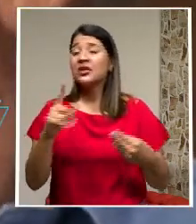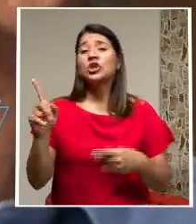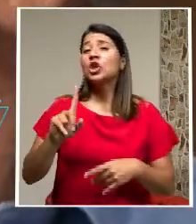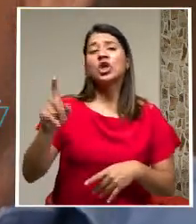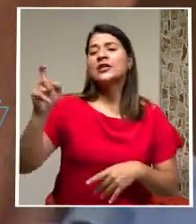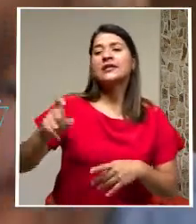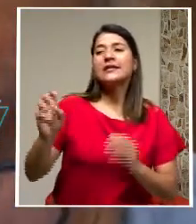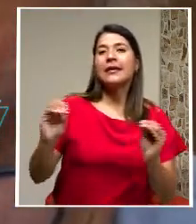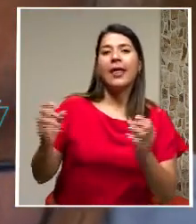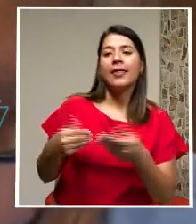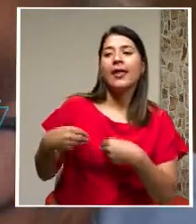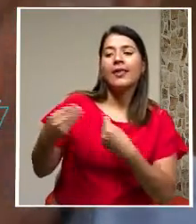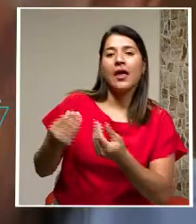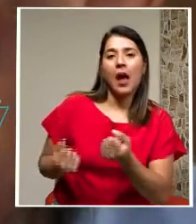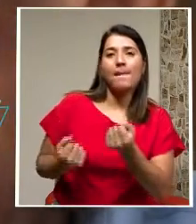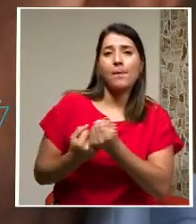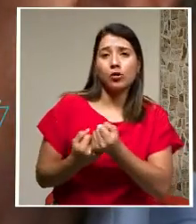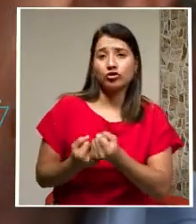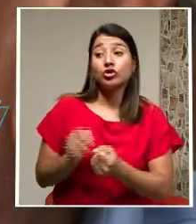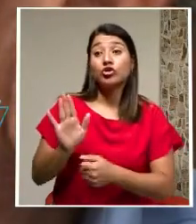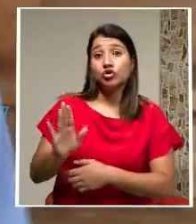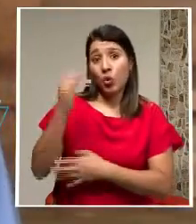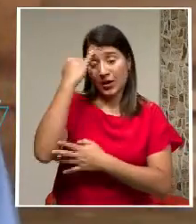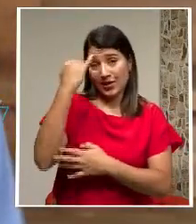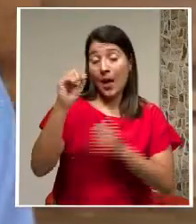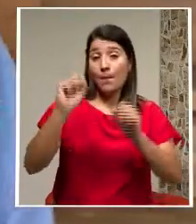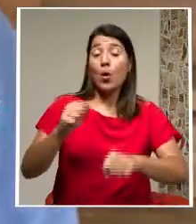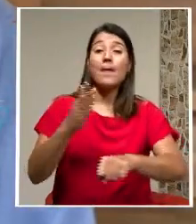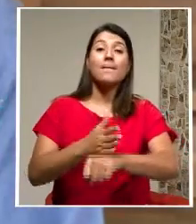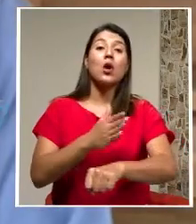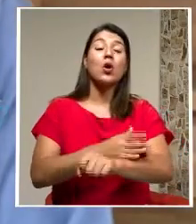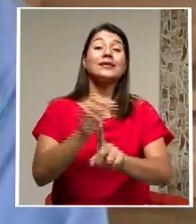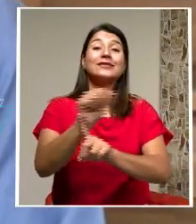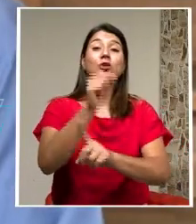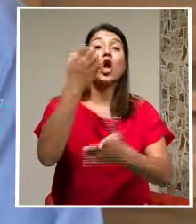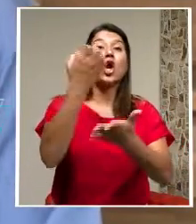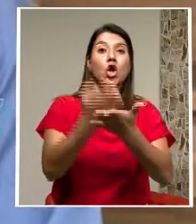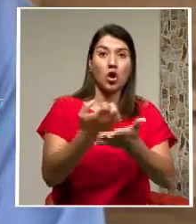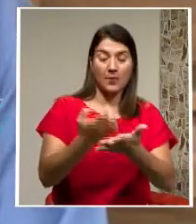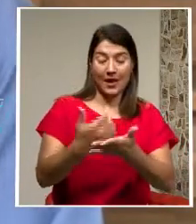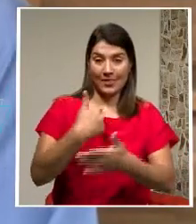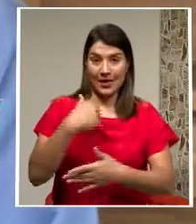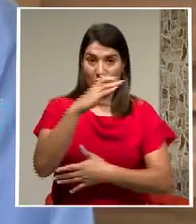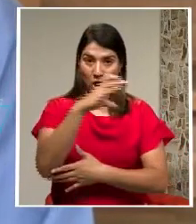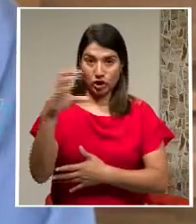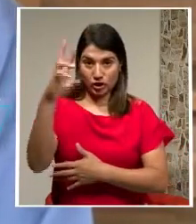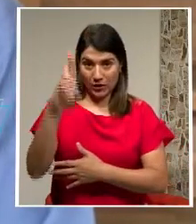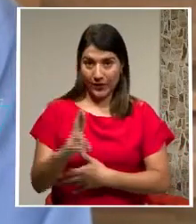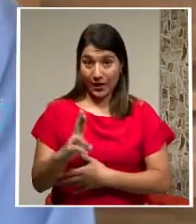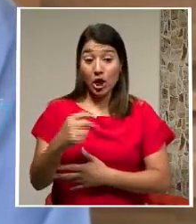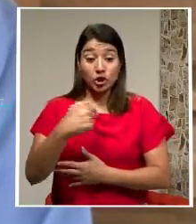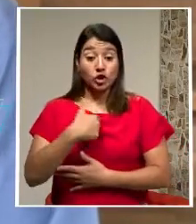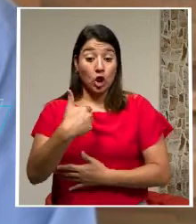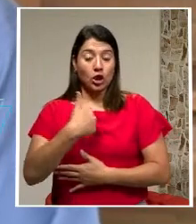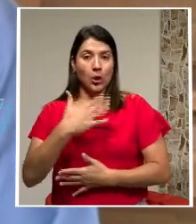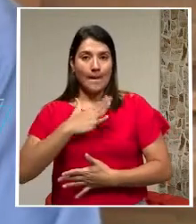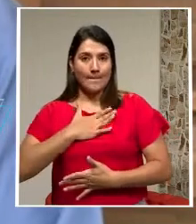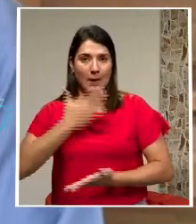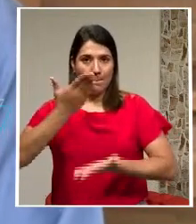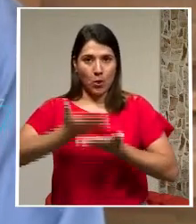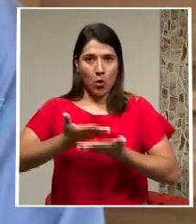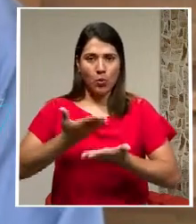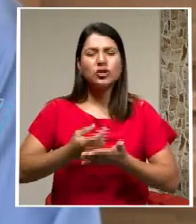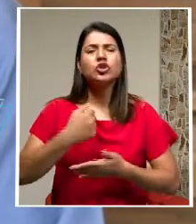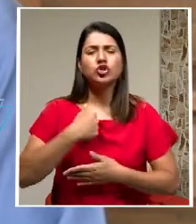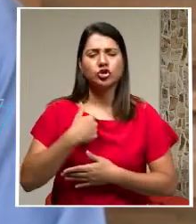sacar Al país De la crisis económica Y política Que vive Con el mío Yo tengo Mi propuesta Sé lo que represento En el